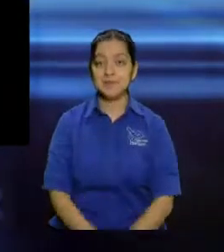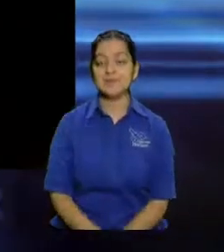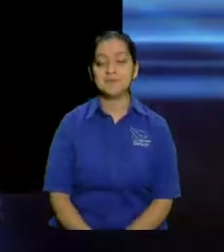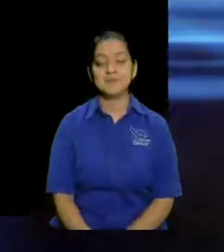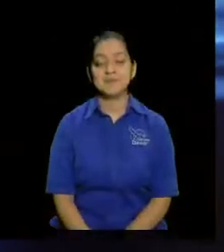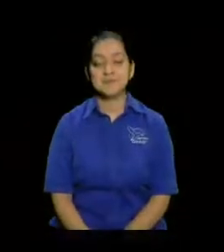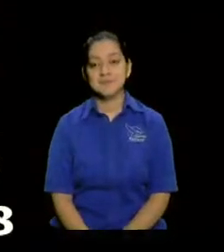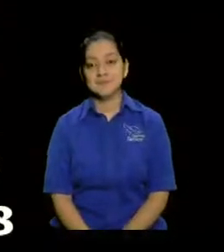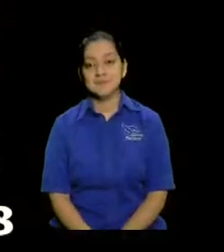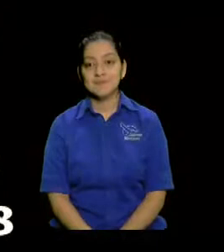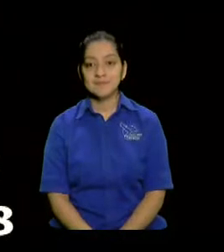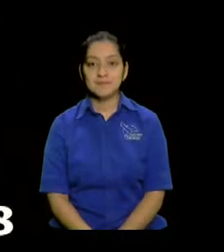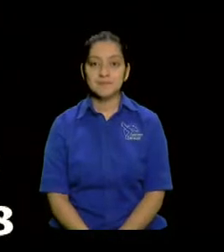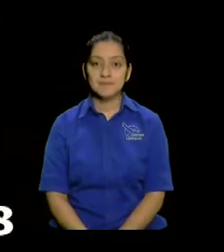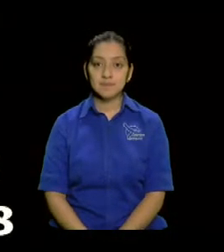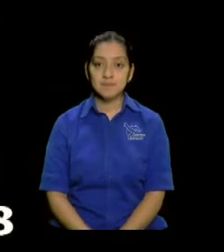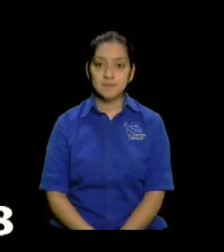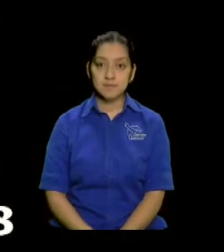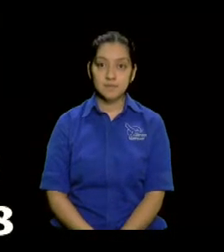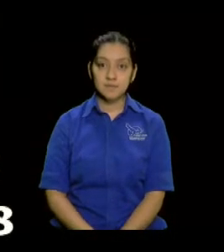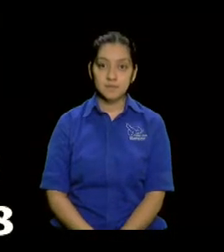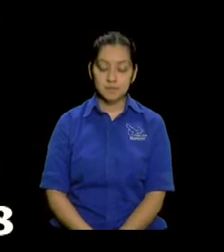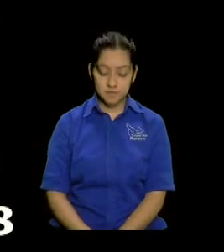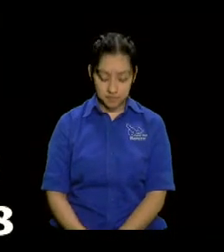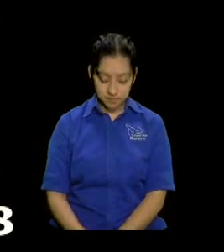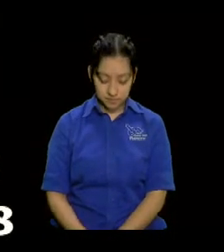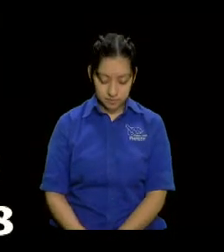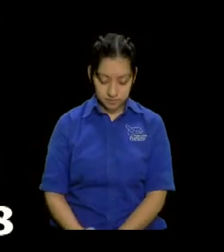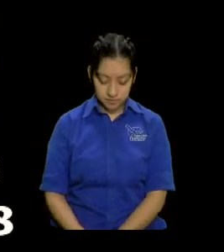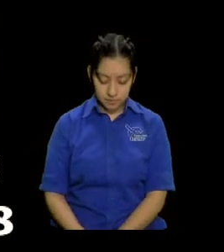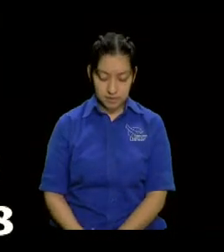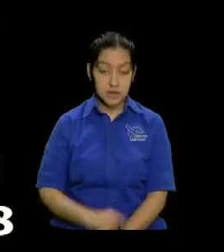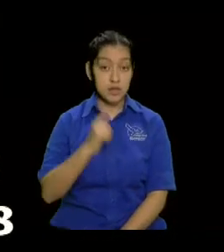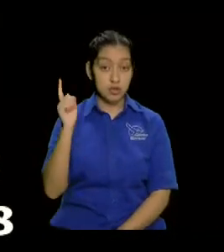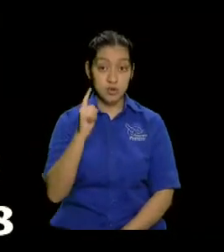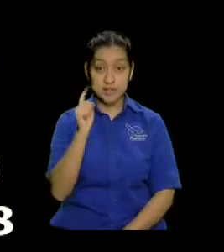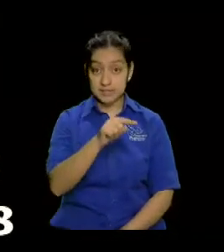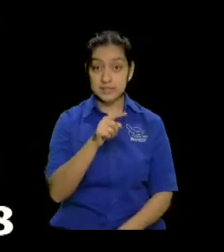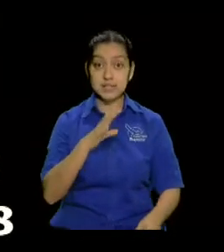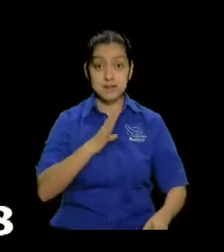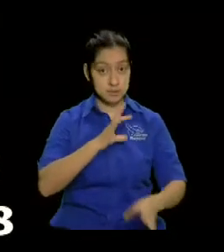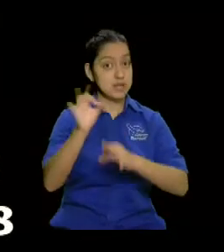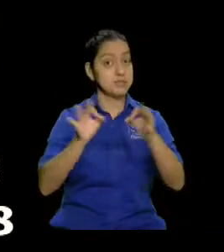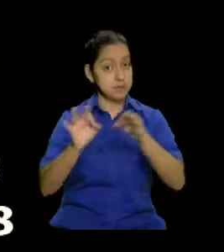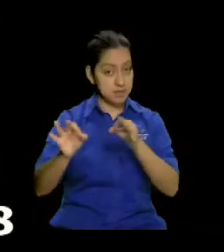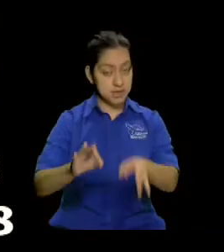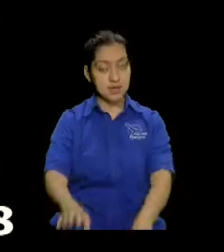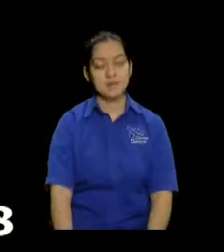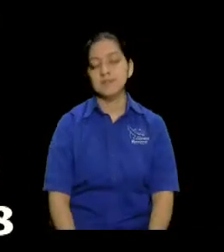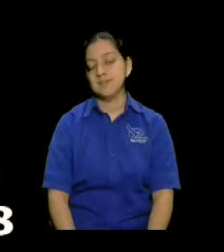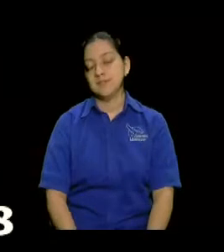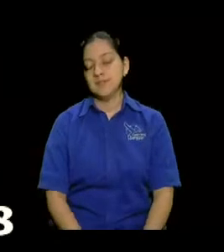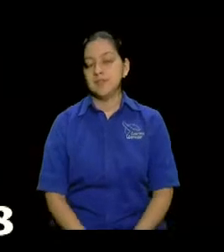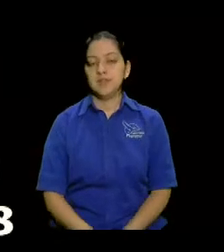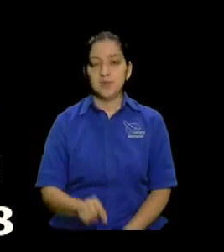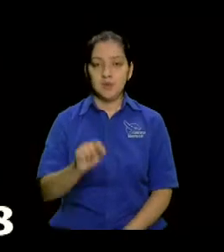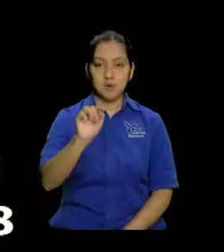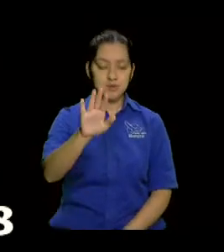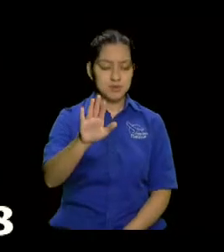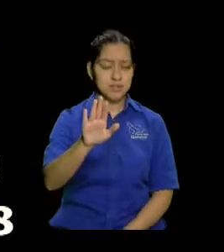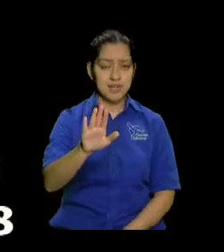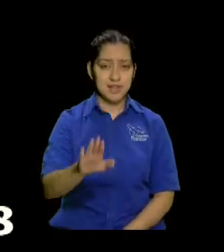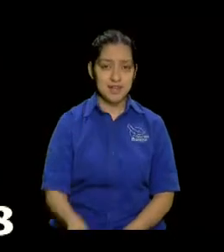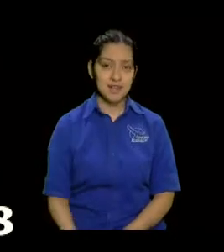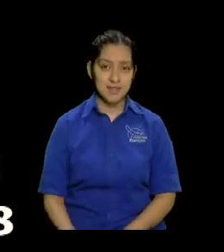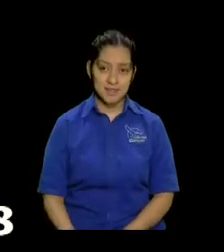Chet, Ted, Yod, Cap. ¿Y de todas esas va a predicar, hermano? Primero Dios. Usted no se puso así tan arisco